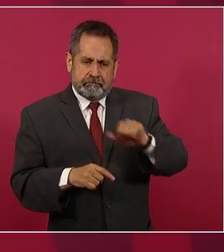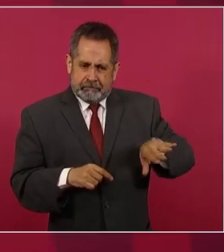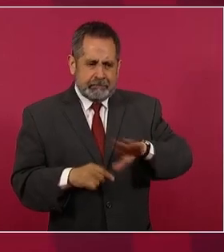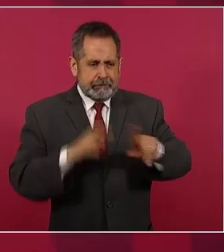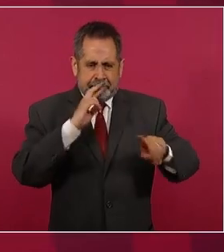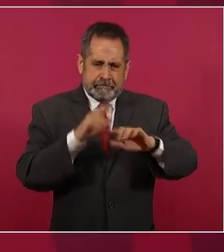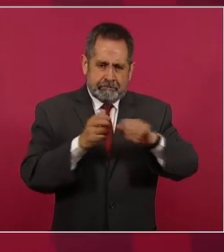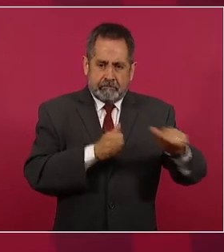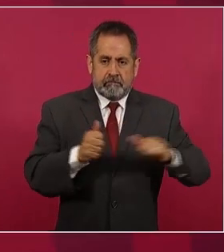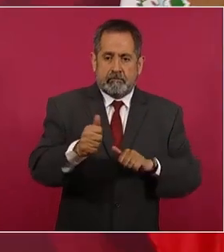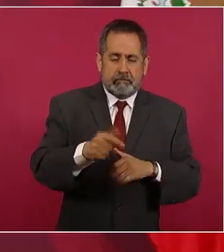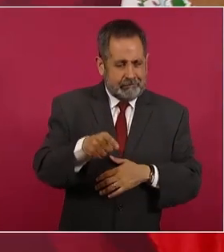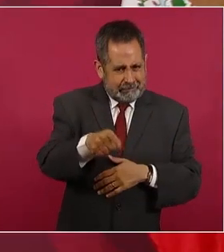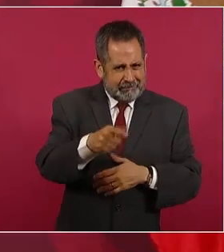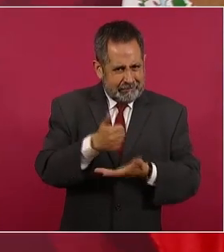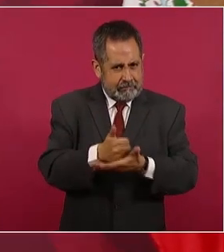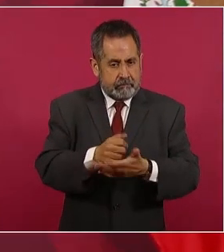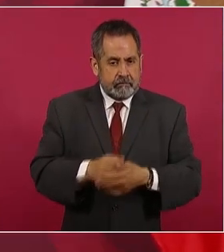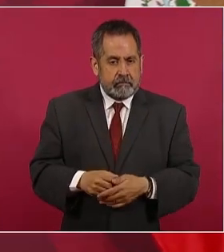y tampoco aceptó.